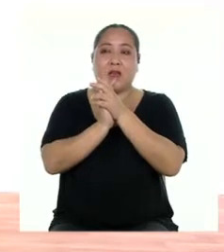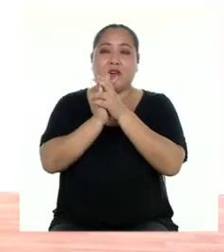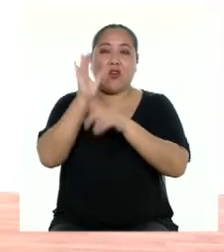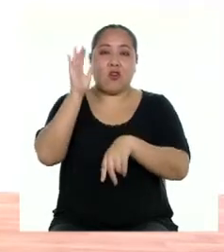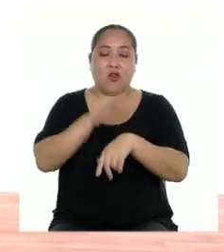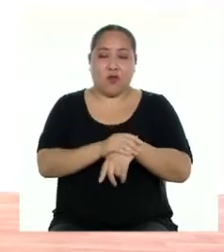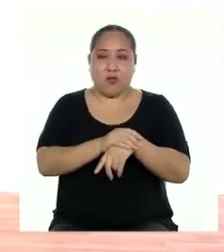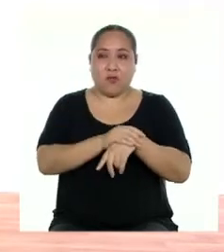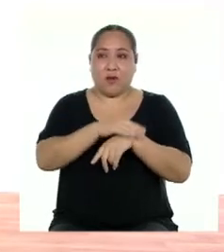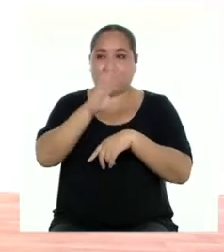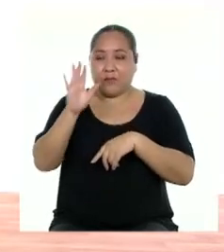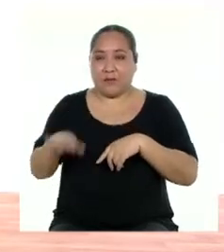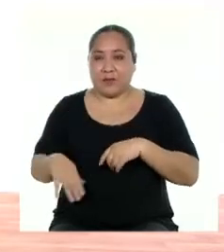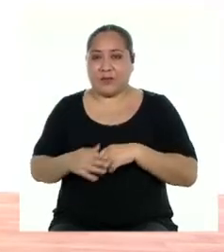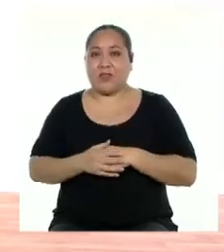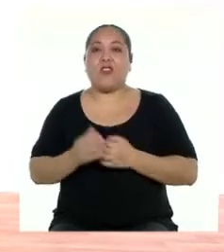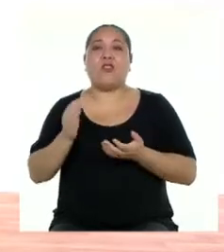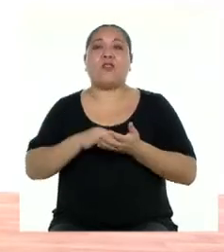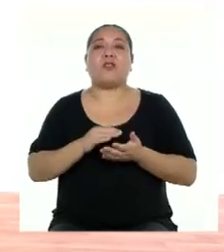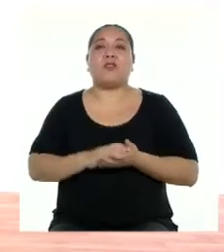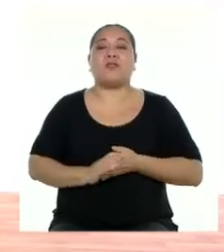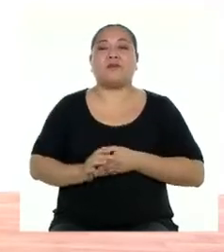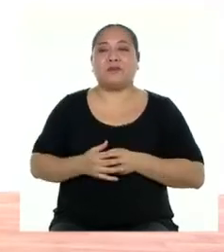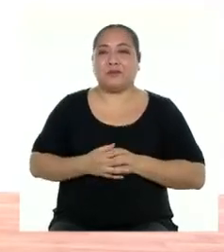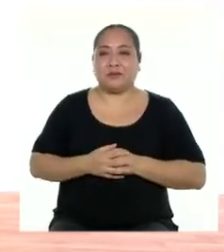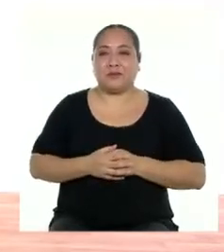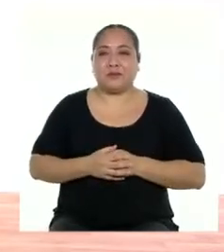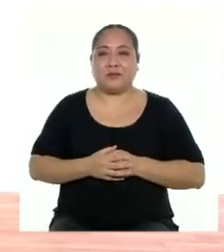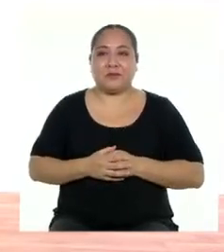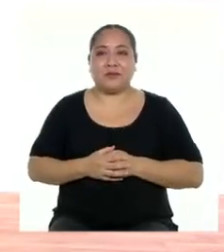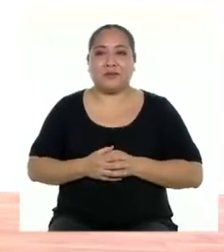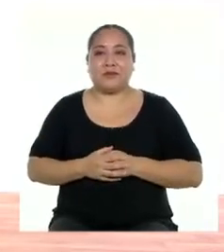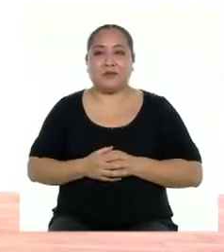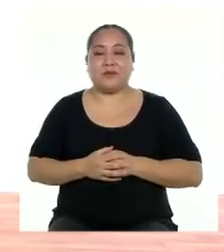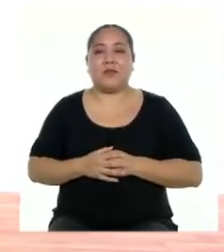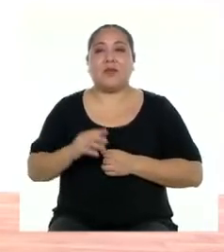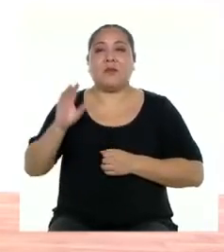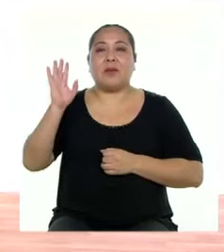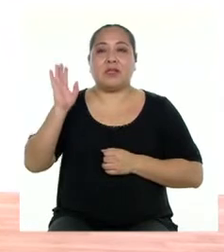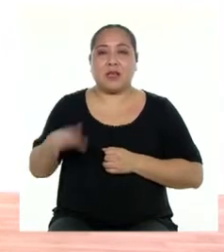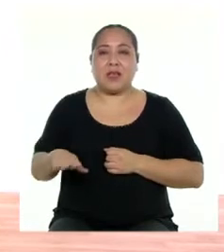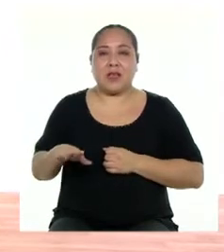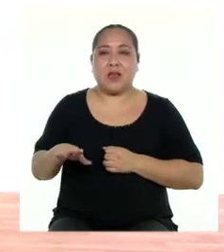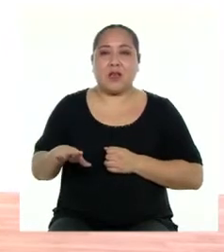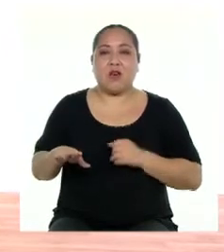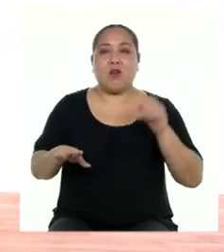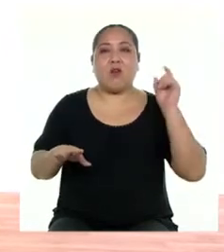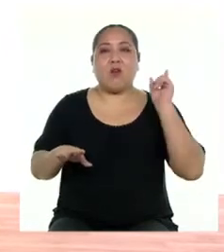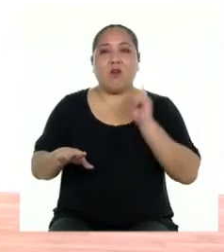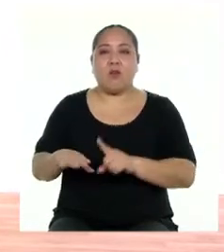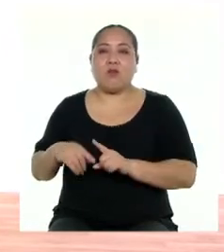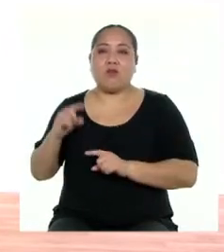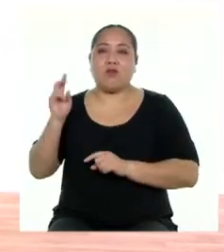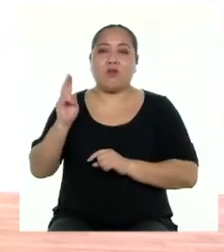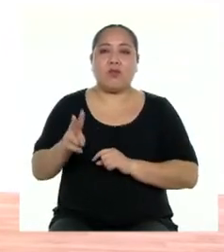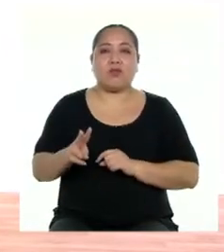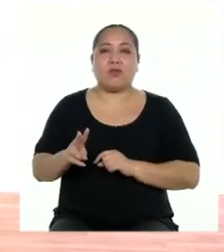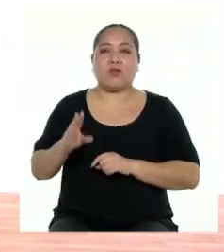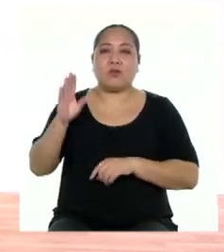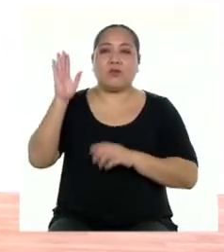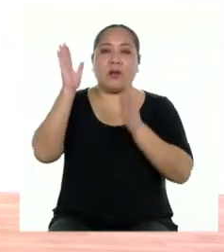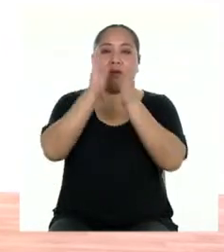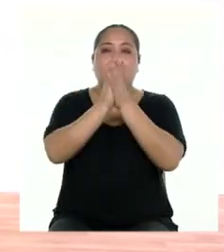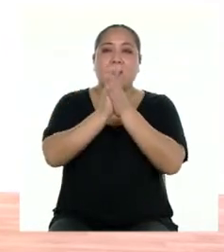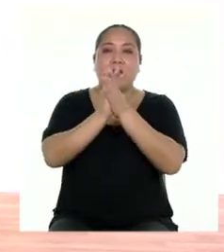golpe, piso. Una vez más. Tres, dos, uno, va. Pisada. Un, dos,